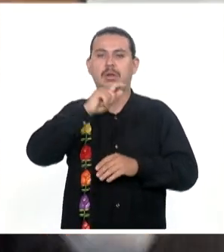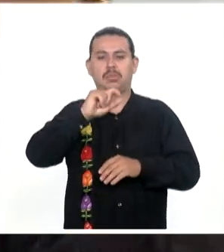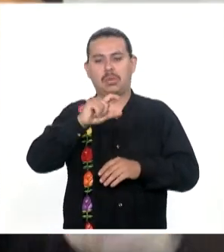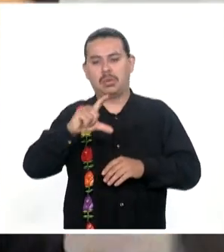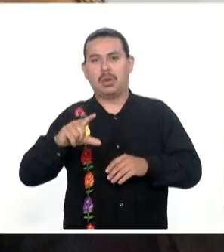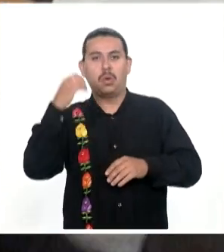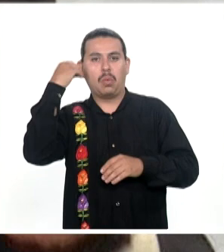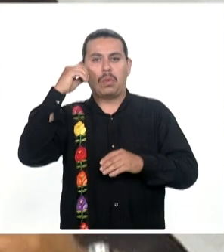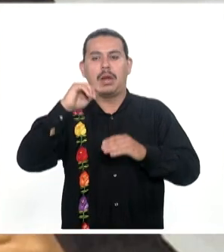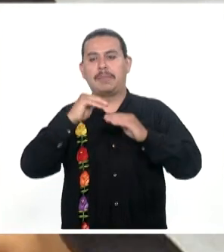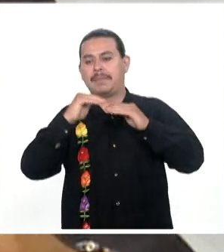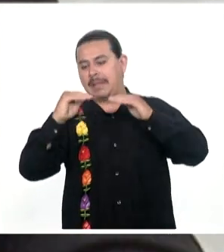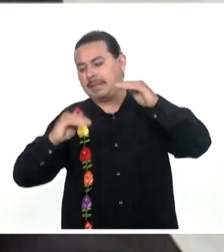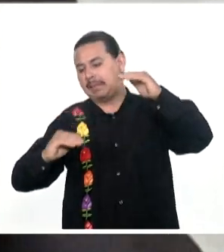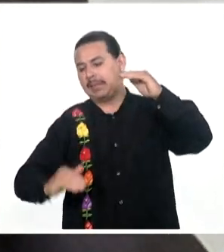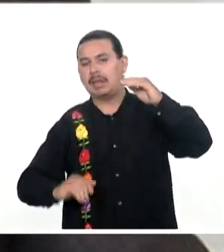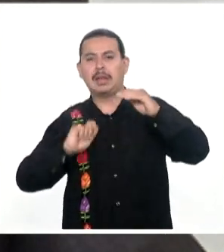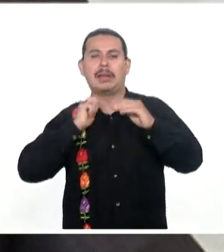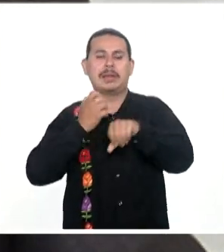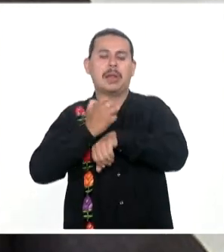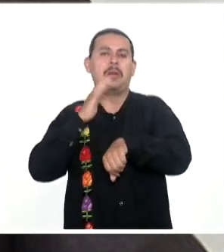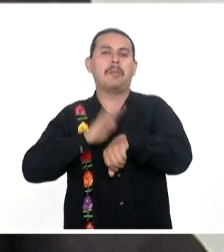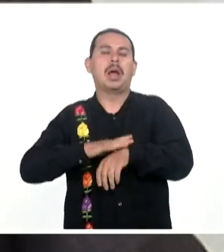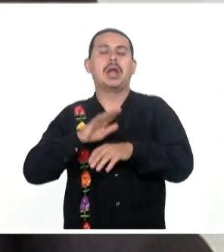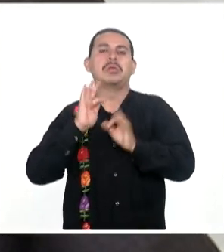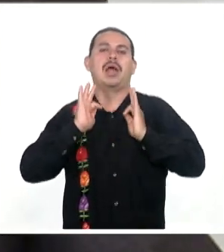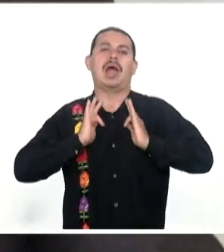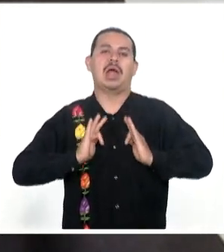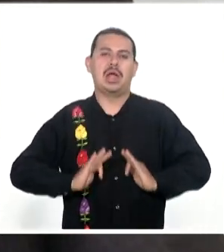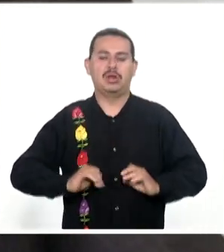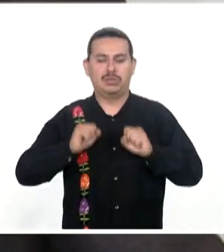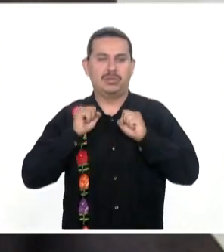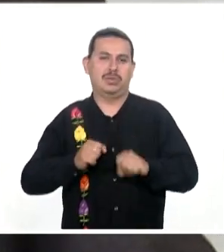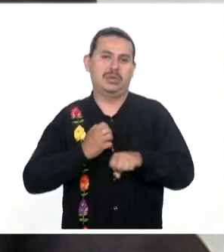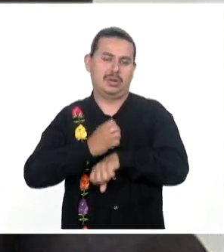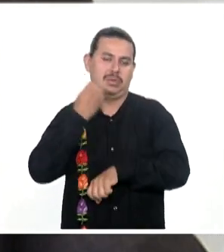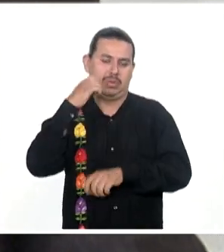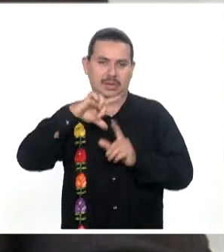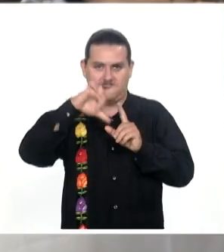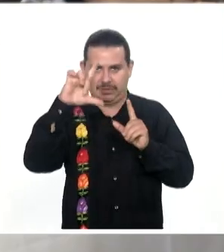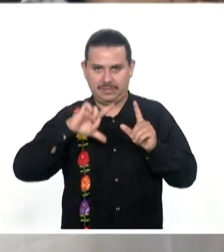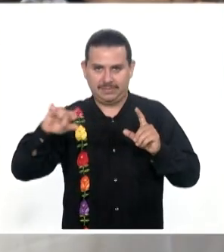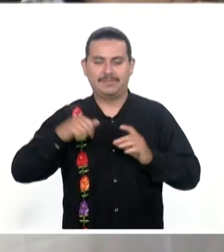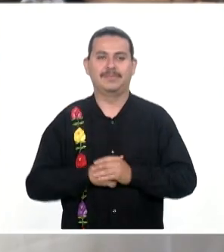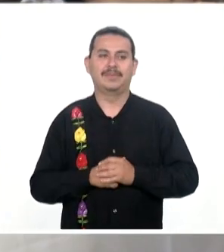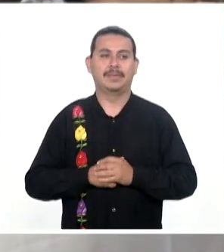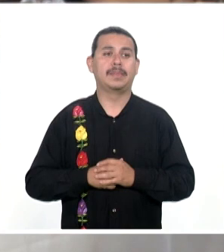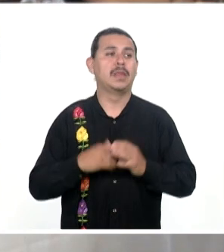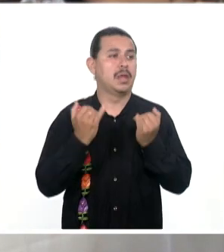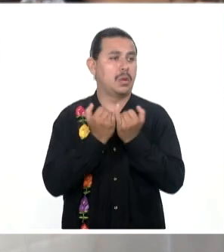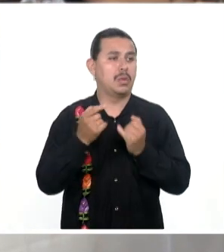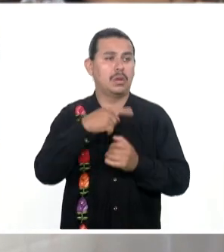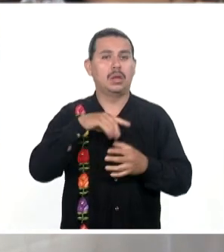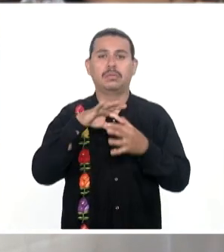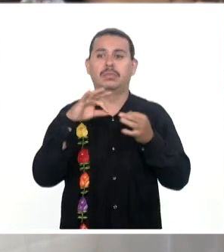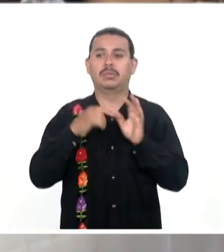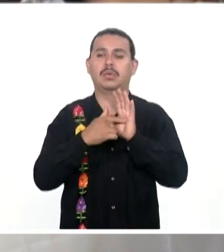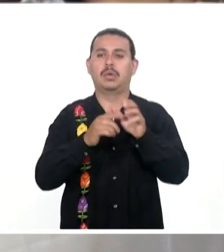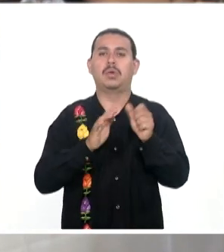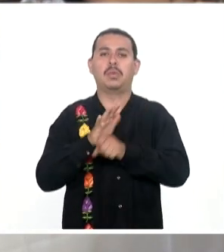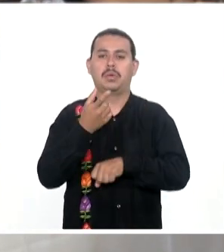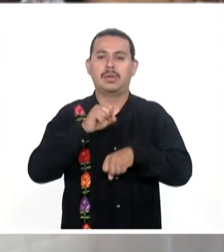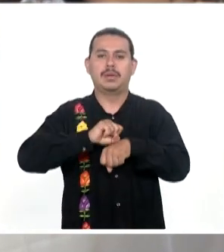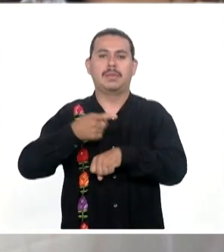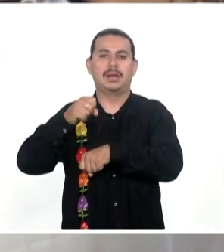colocando a Oaxaca Cada vez más cerca De los estados Más seguros Del país De igual forma Presentaron el reporte